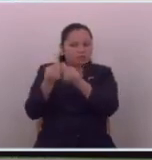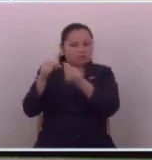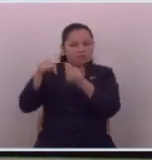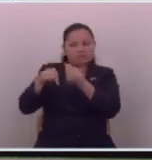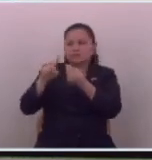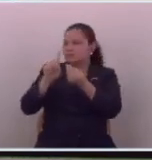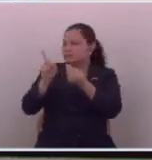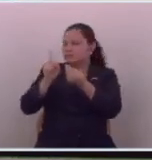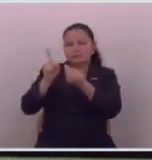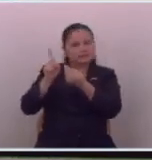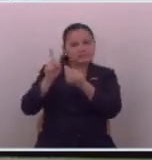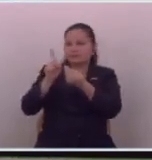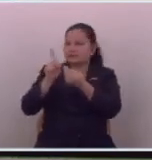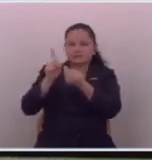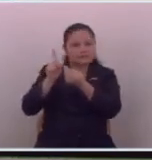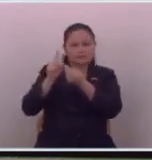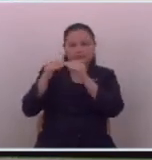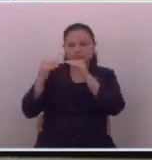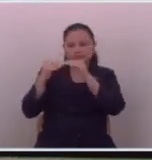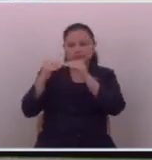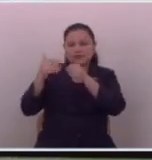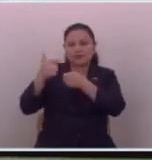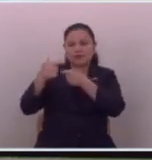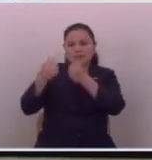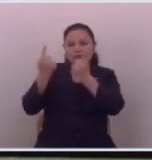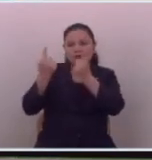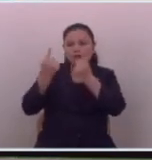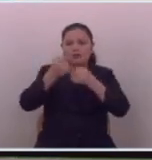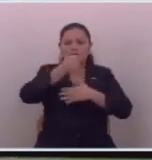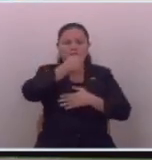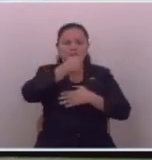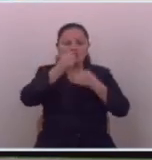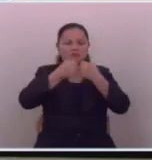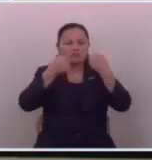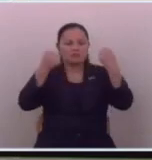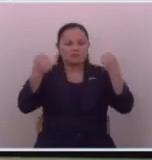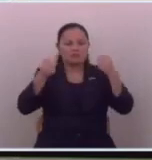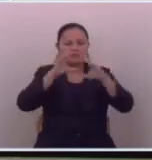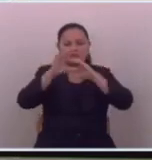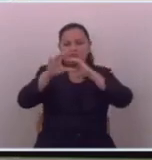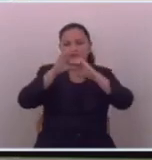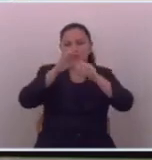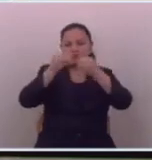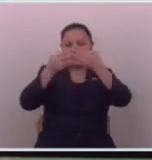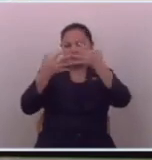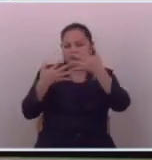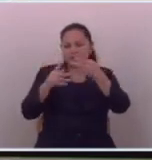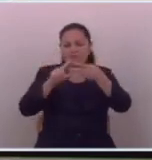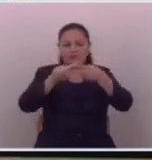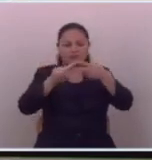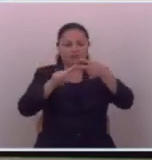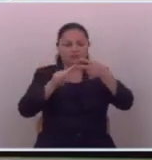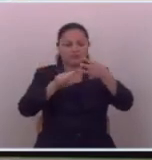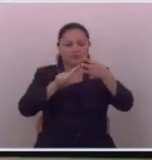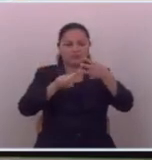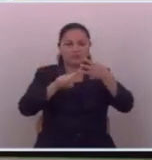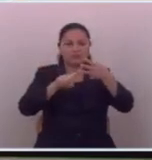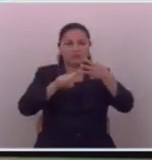acá sino que también en la oposición en los periódicos en los medios de comunicación esos